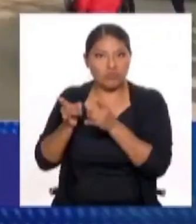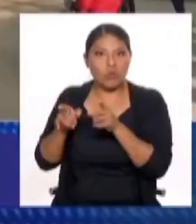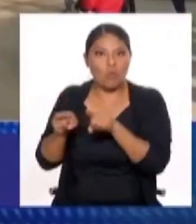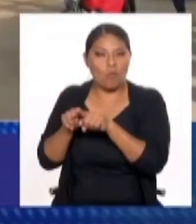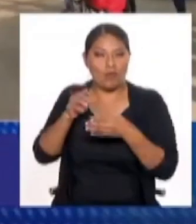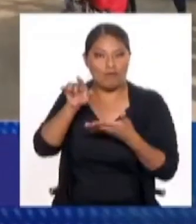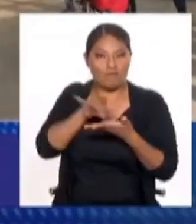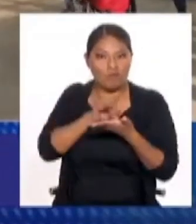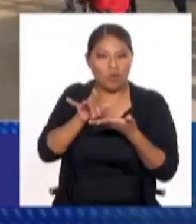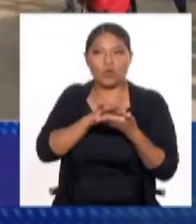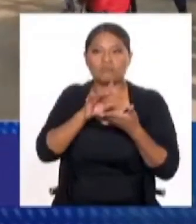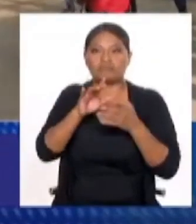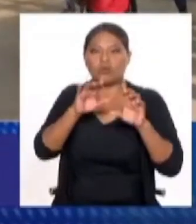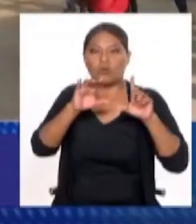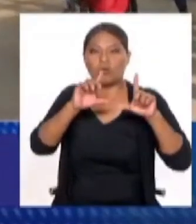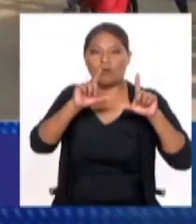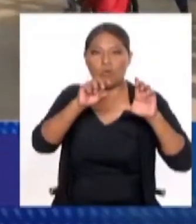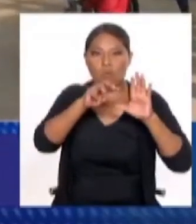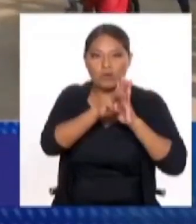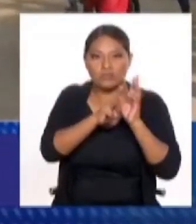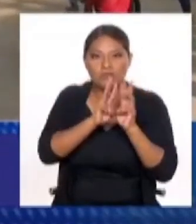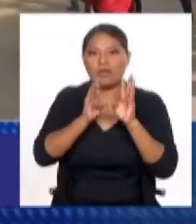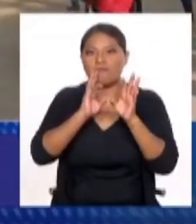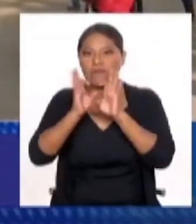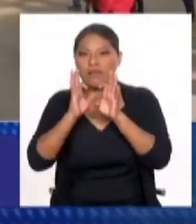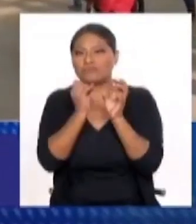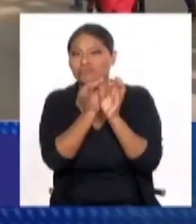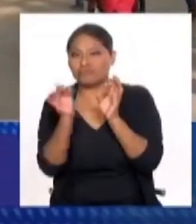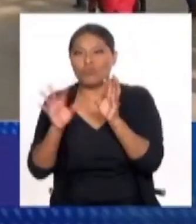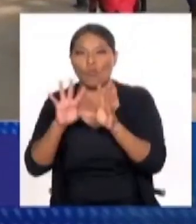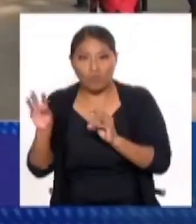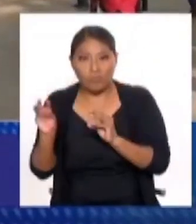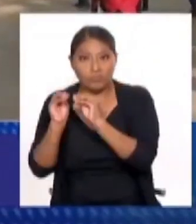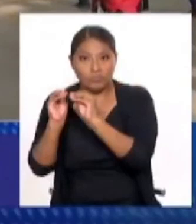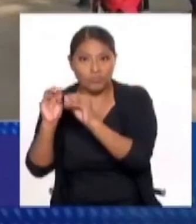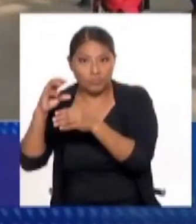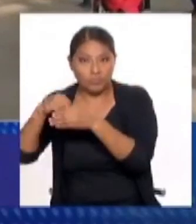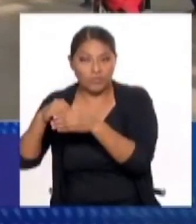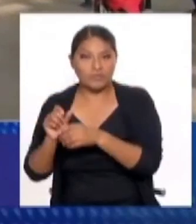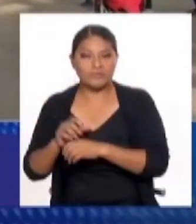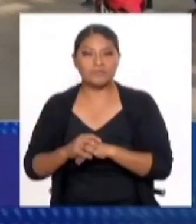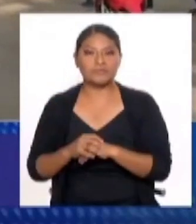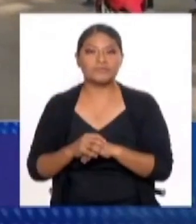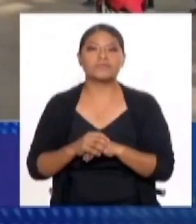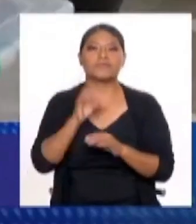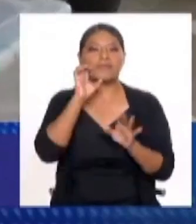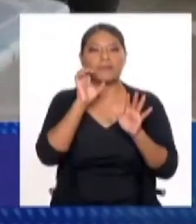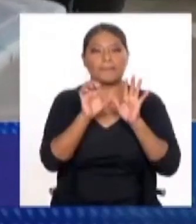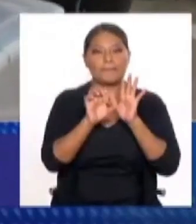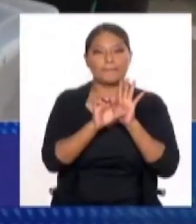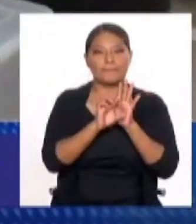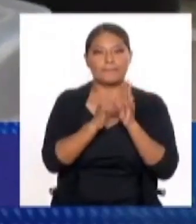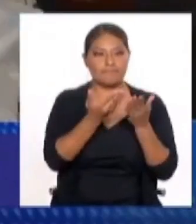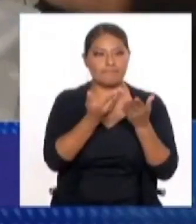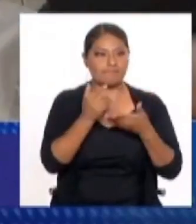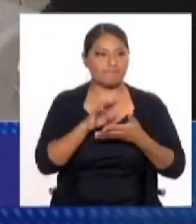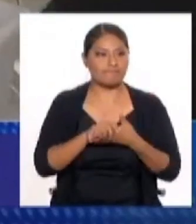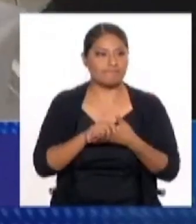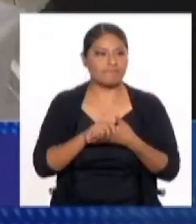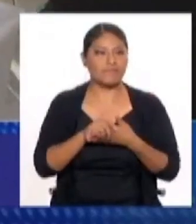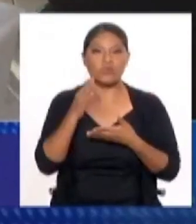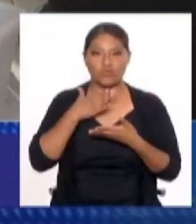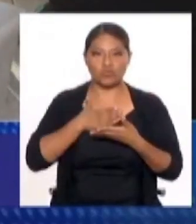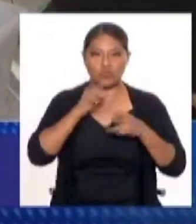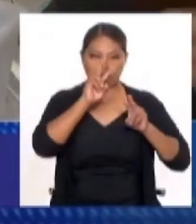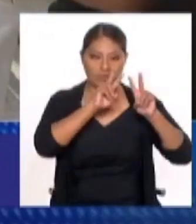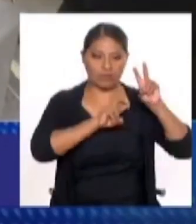Por ejemplo, yo traje aquí una investigación